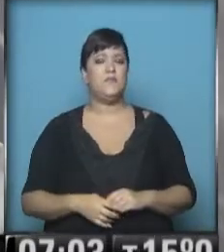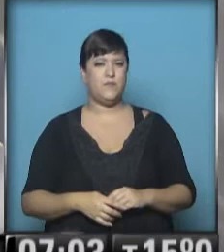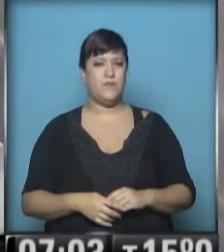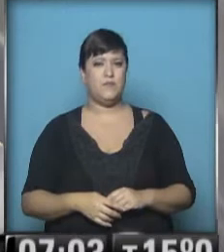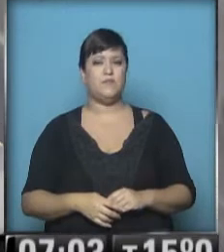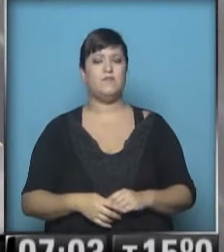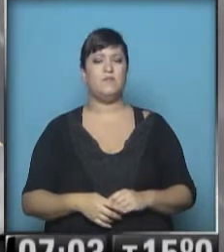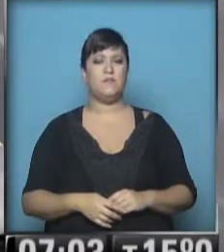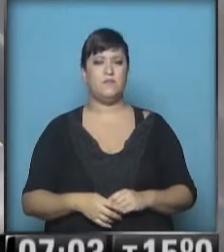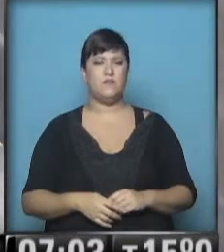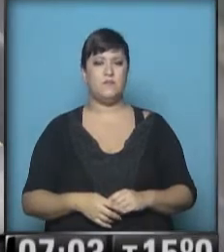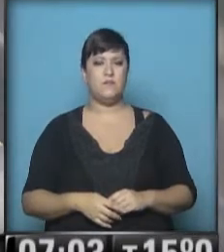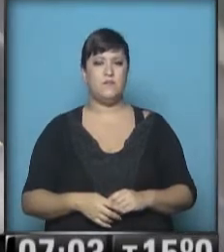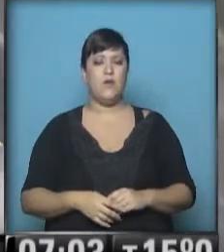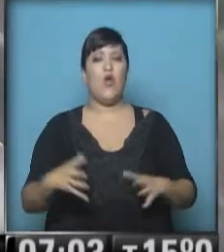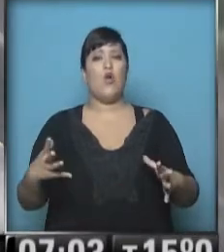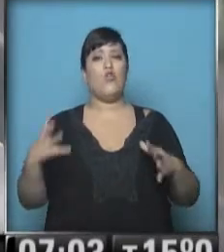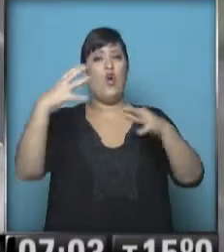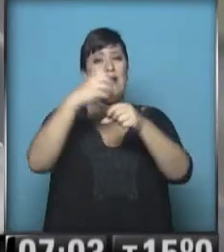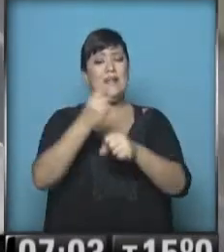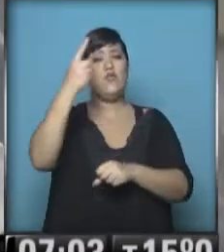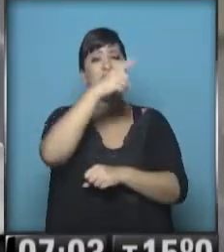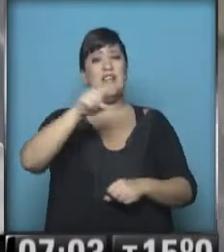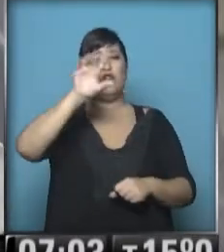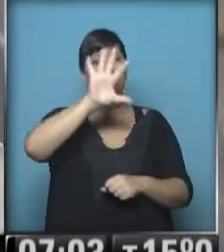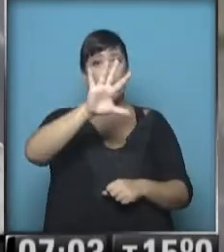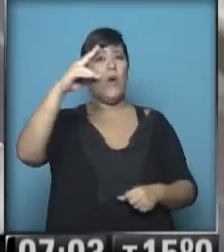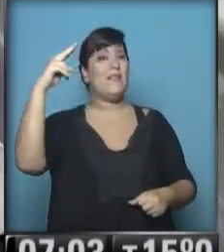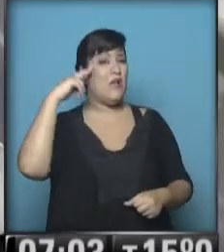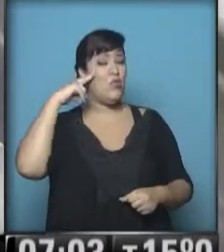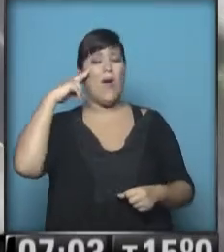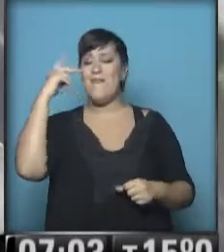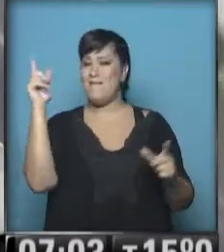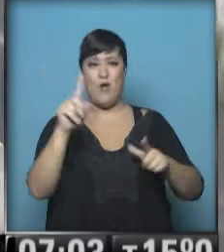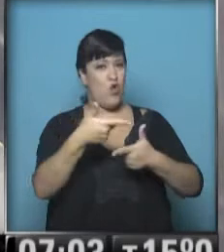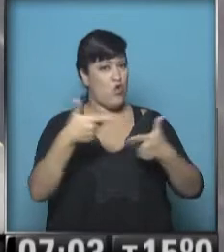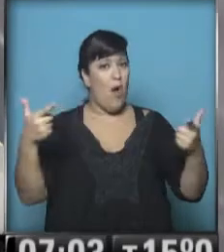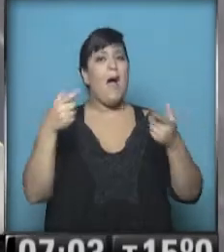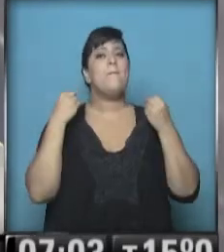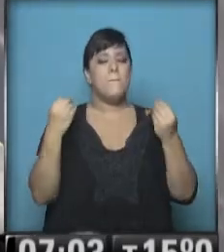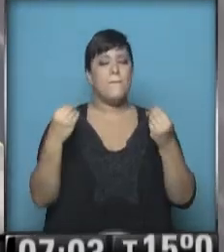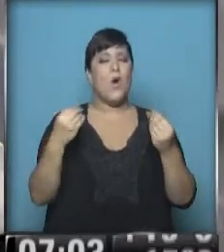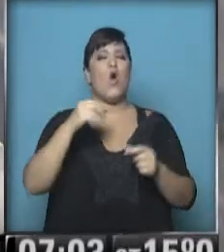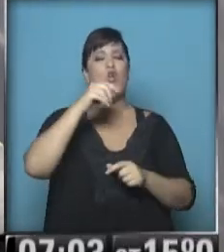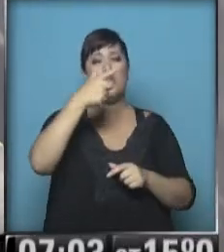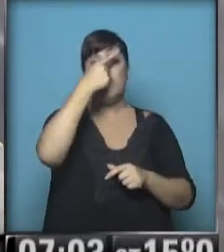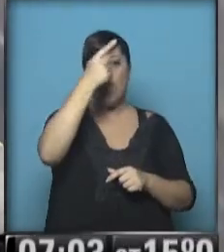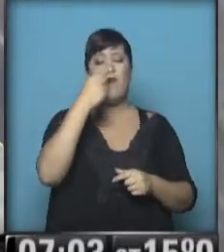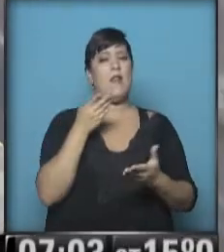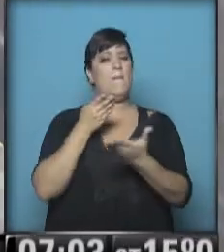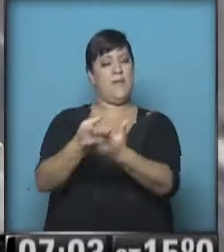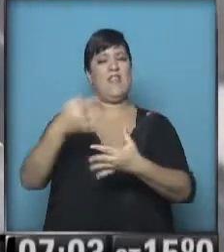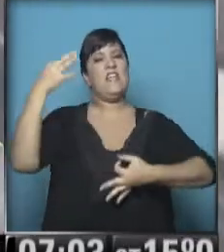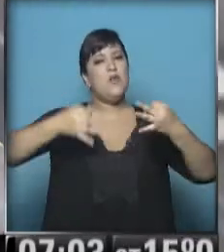el corredor norte. La línea de colectivos 159 no está funcionando en reclamo de mayores medidas de seguridad. Cubre el